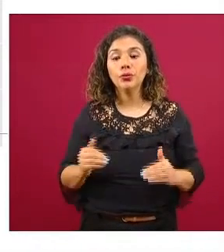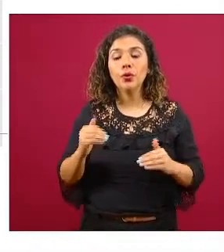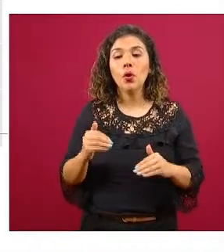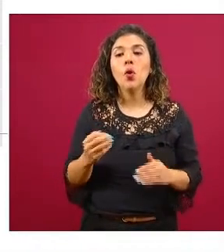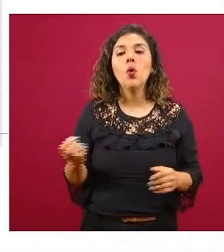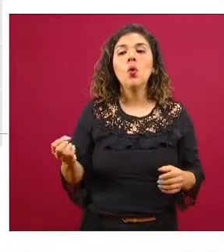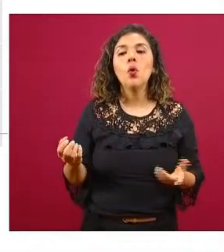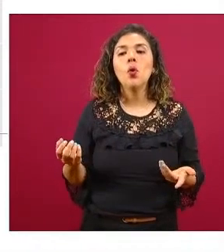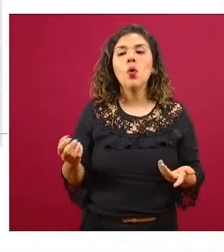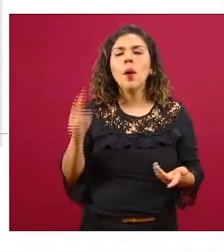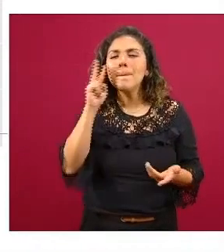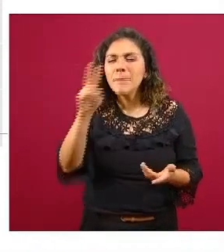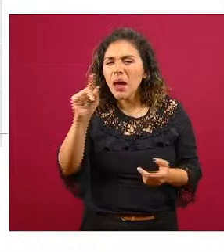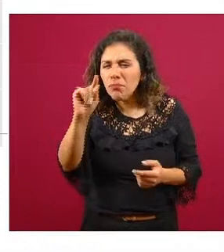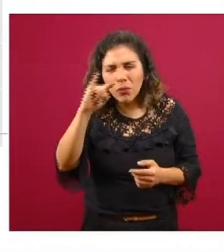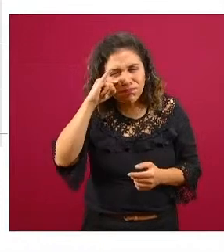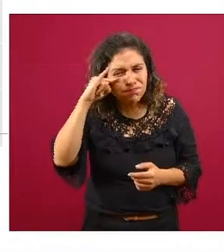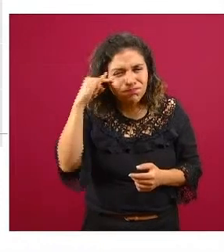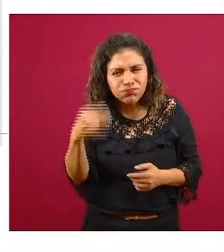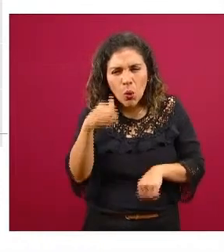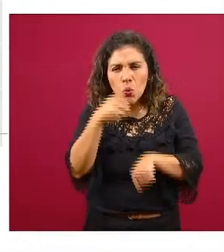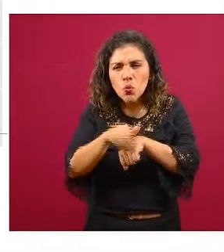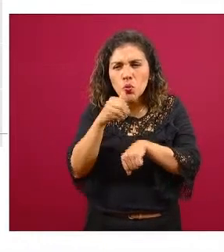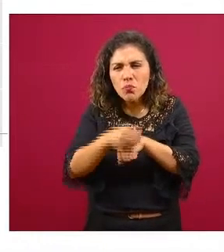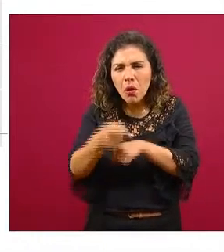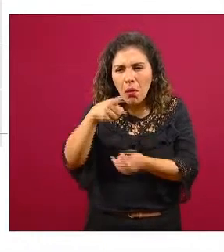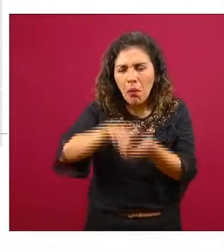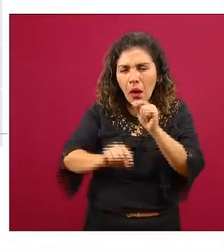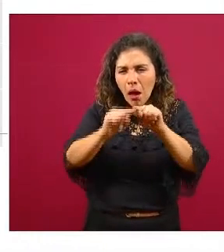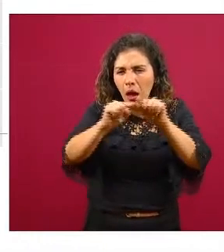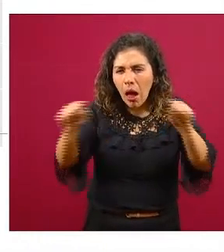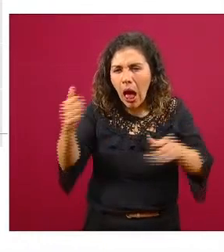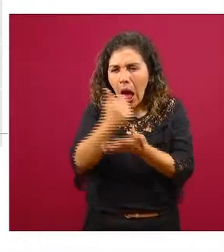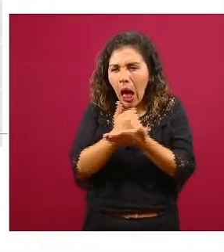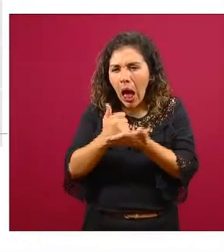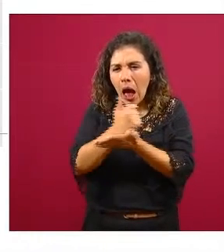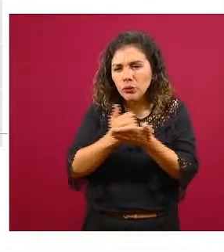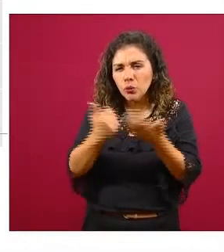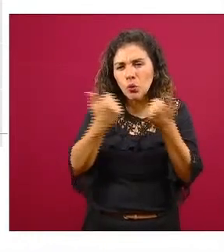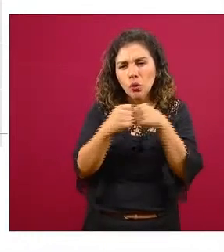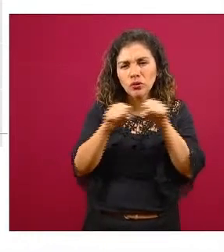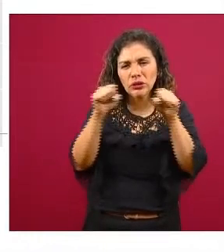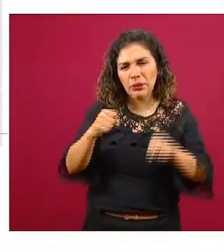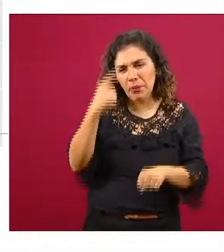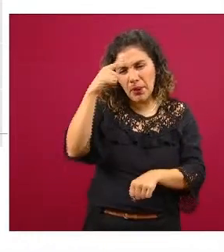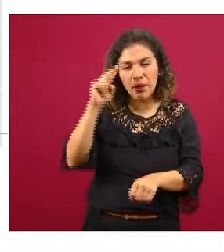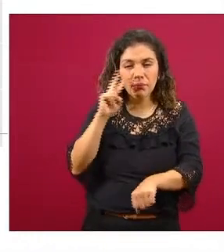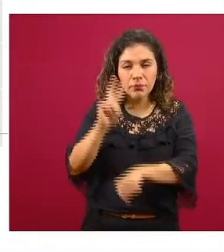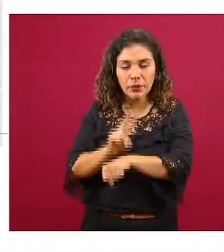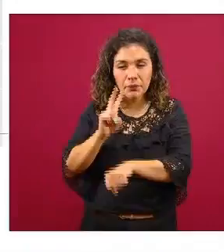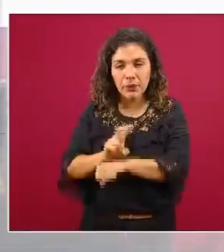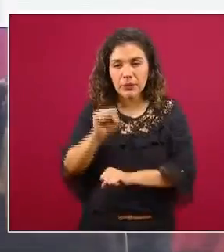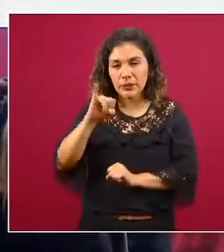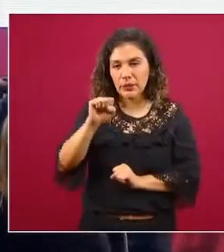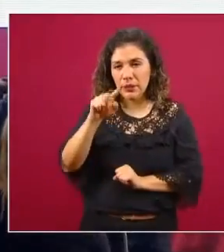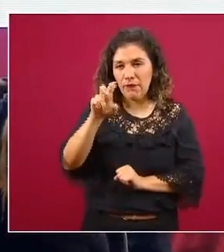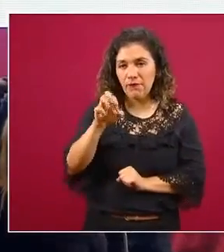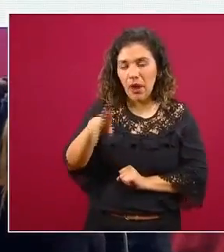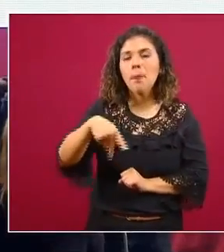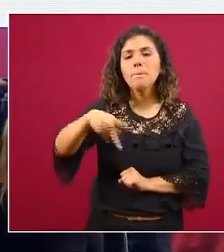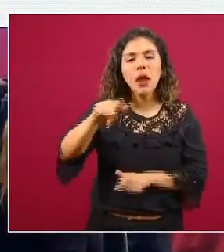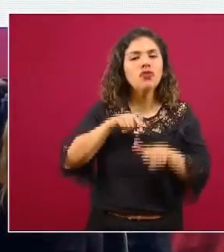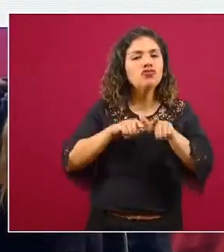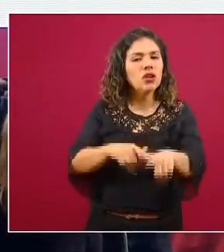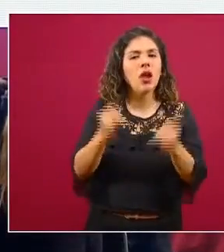número no se cansa ver lo que obtuvimos en la línea azul a través del sistema de vigilancia sentinela el CISBER pero bueno